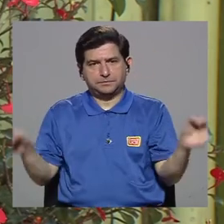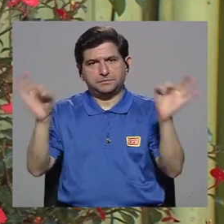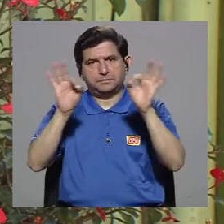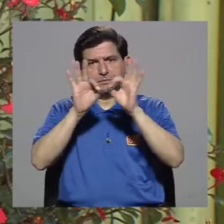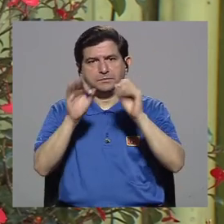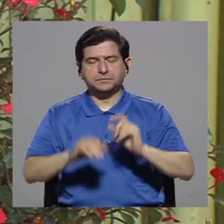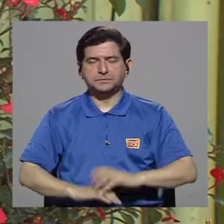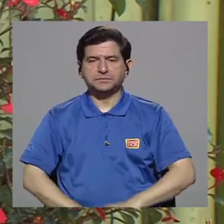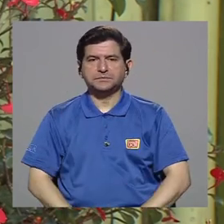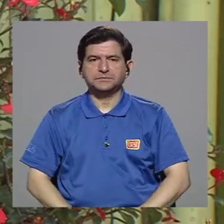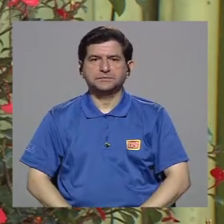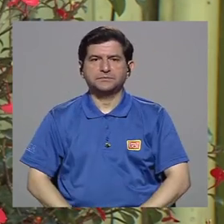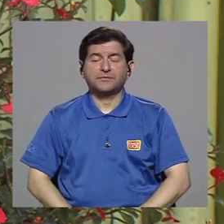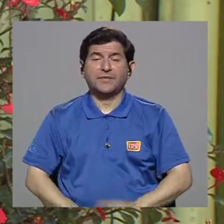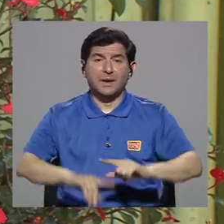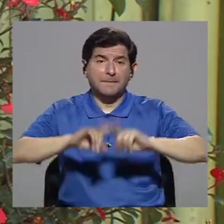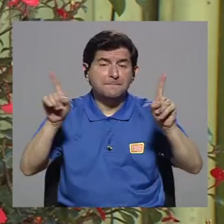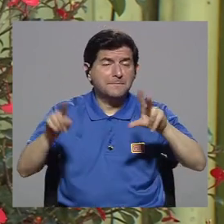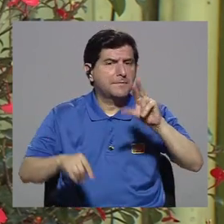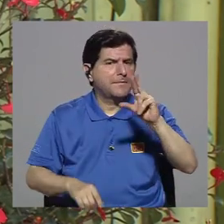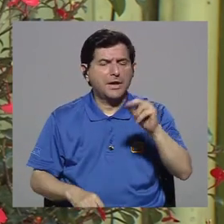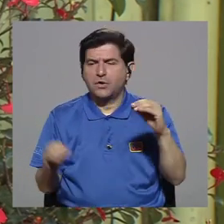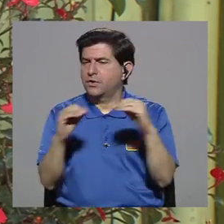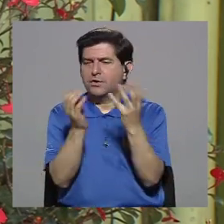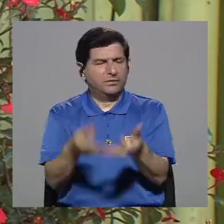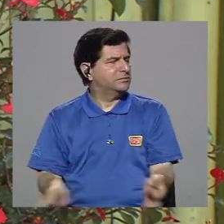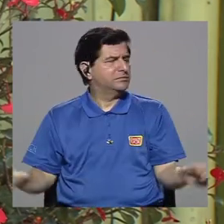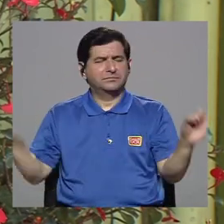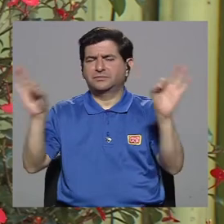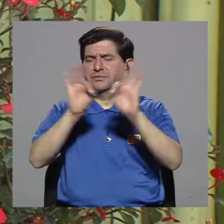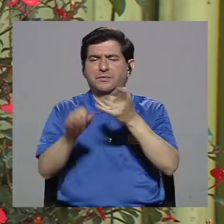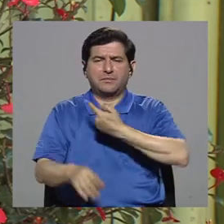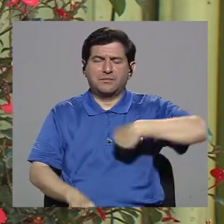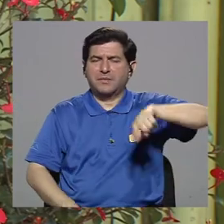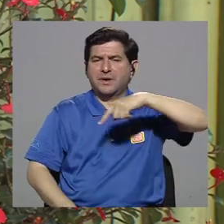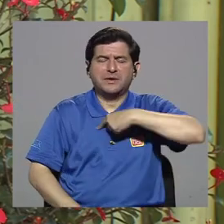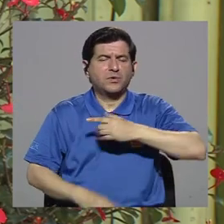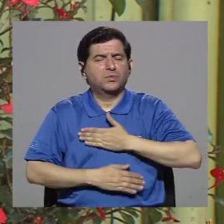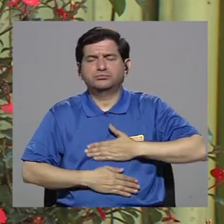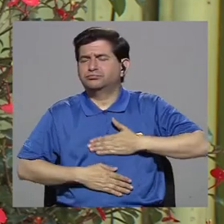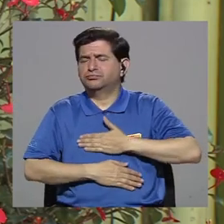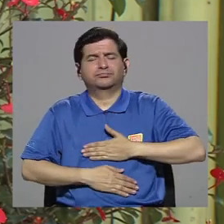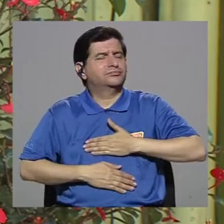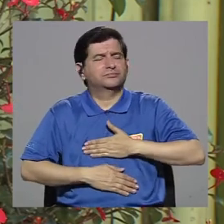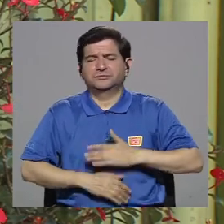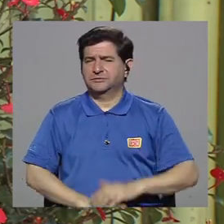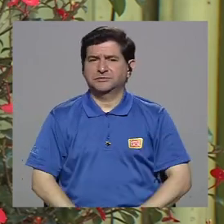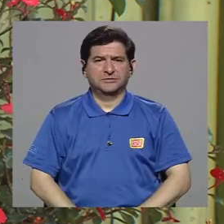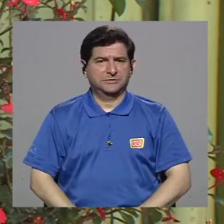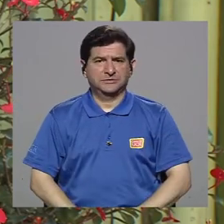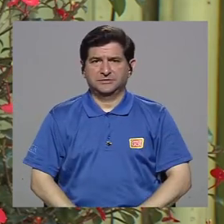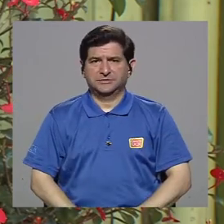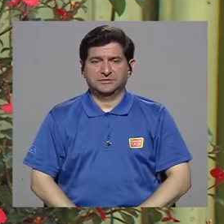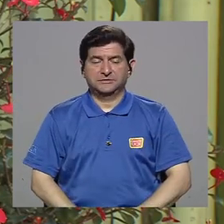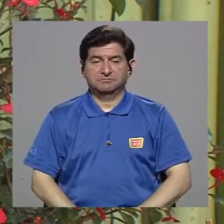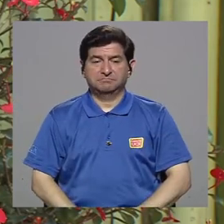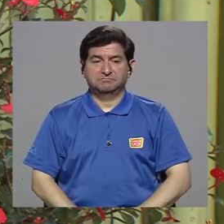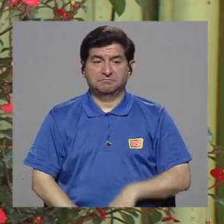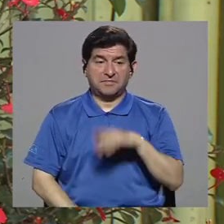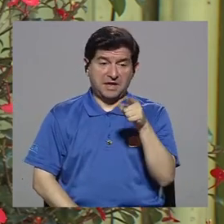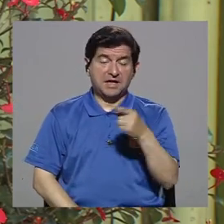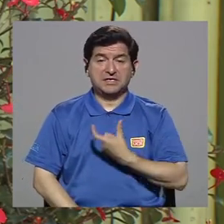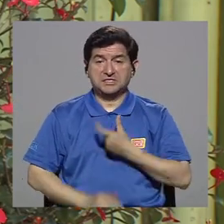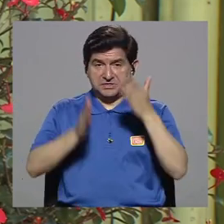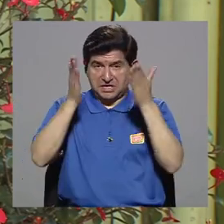importante, pero no debe ser lo más importante en nuestra recreación, ¿verdad? Y entonces dice